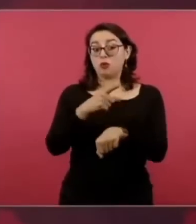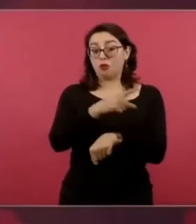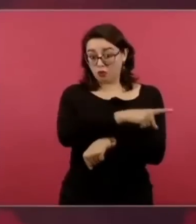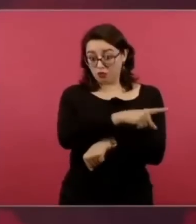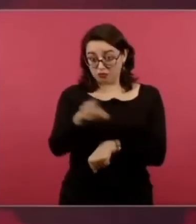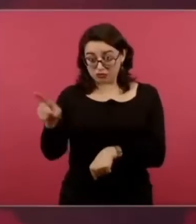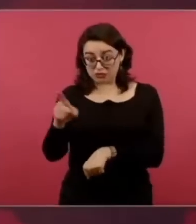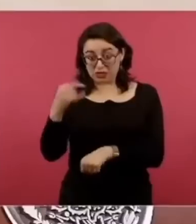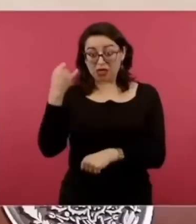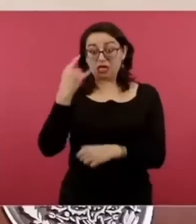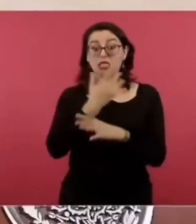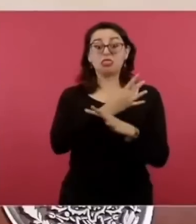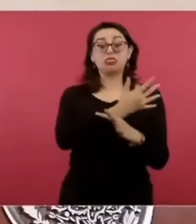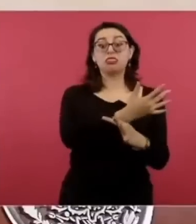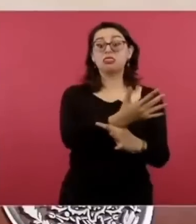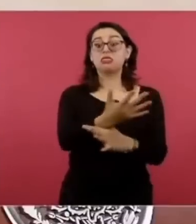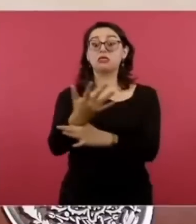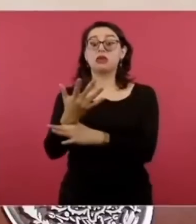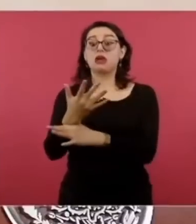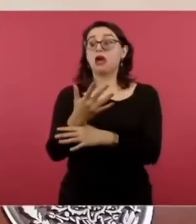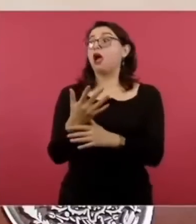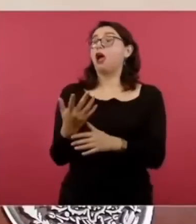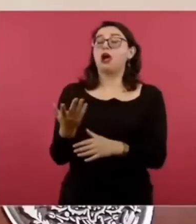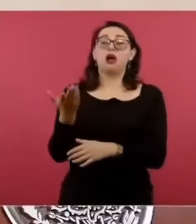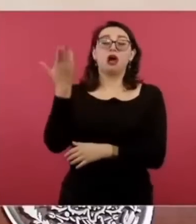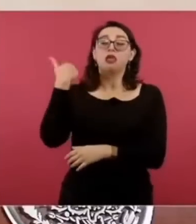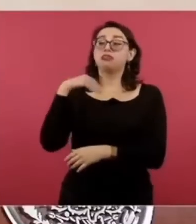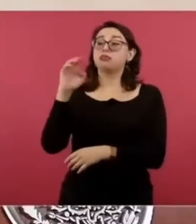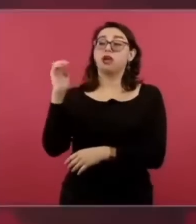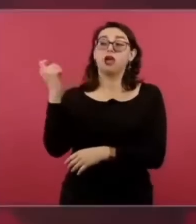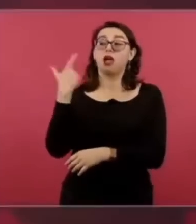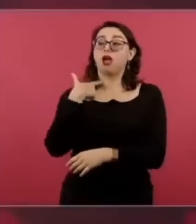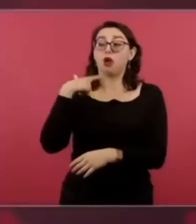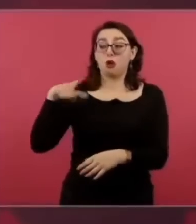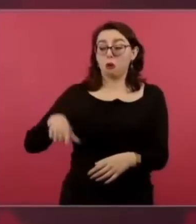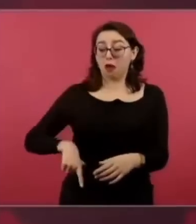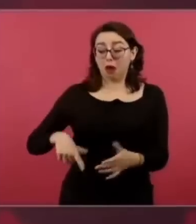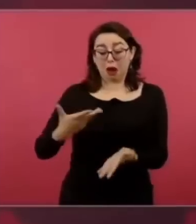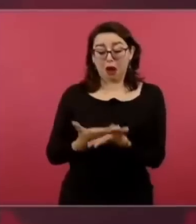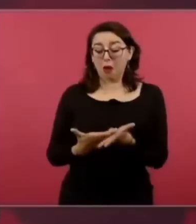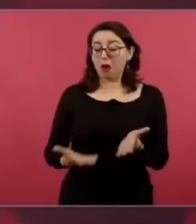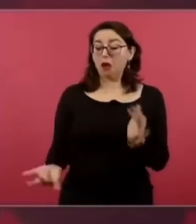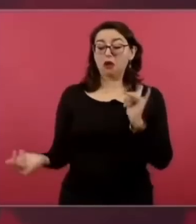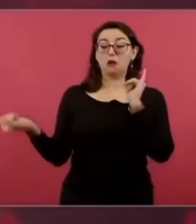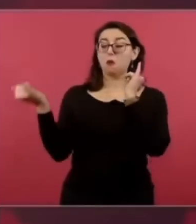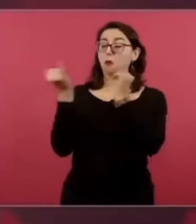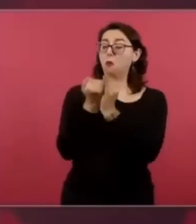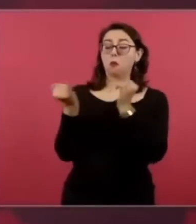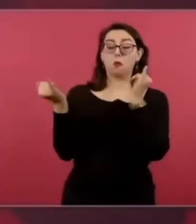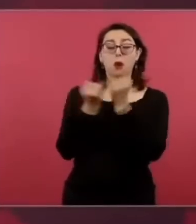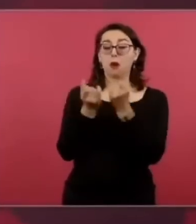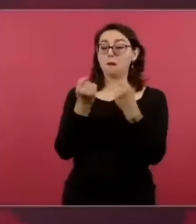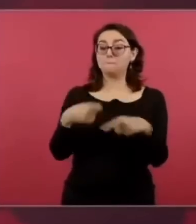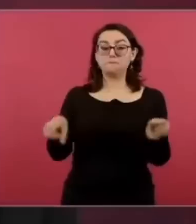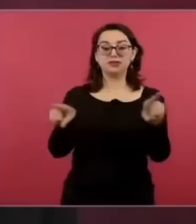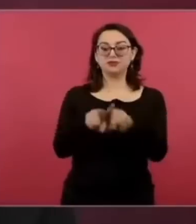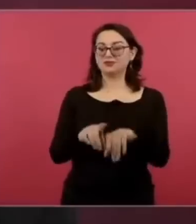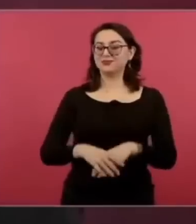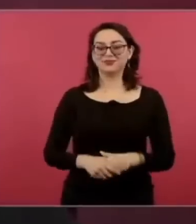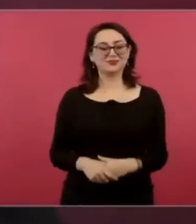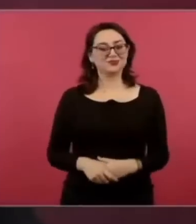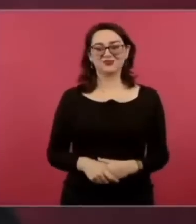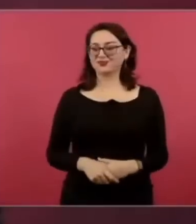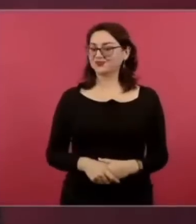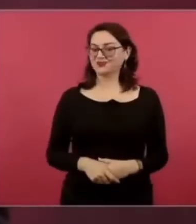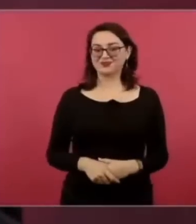Que van a cometer rechorías y no va a pasar nada.